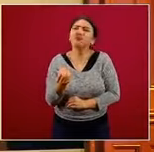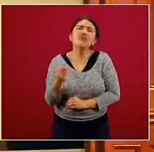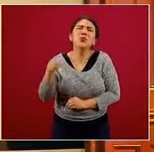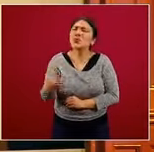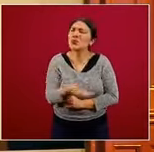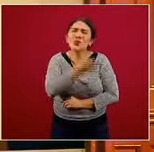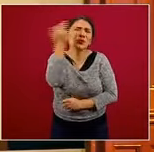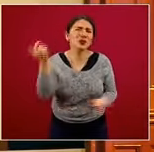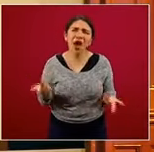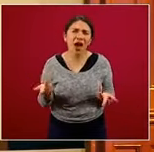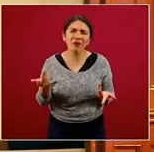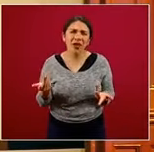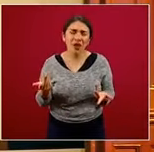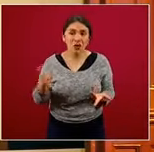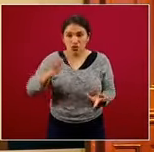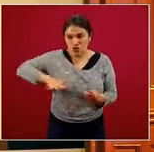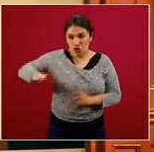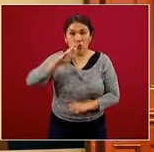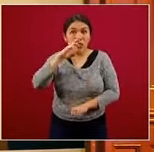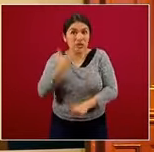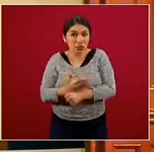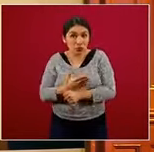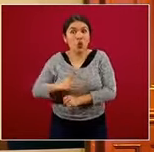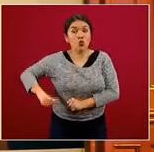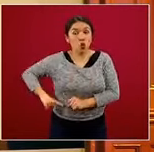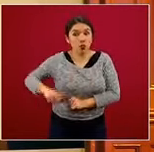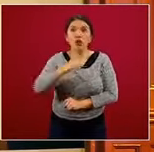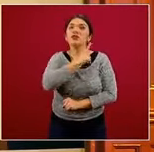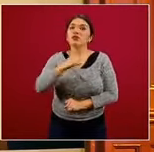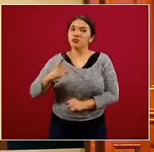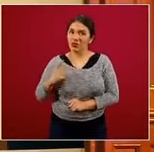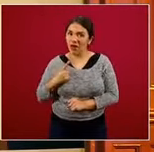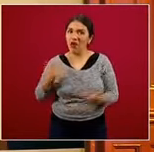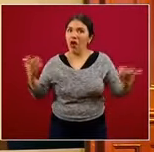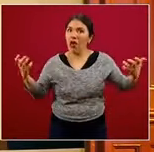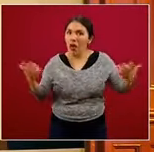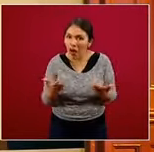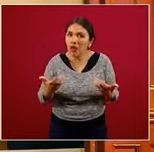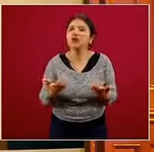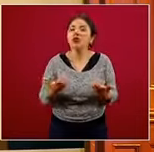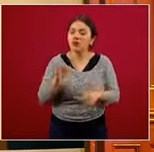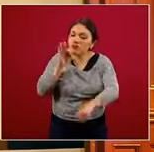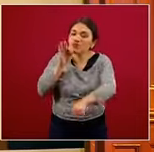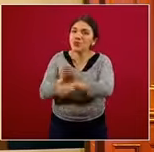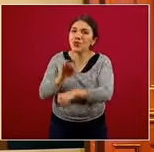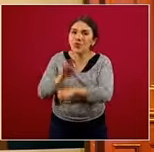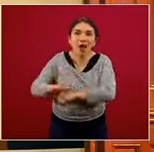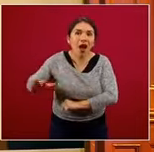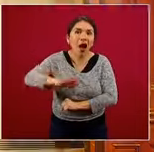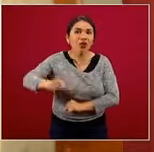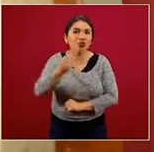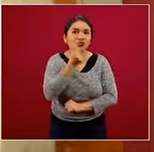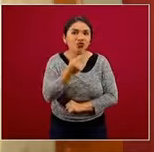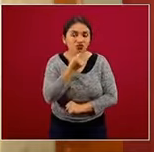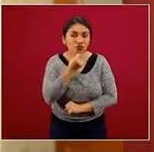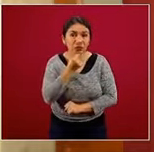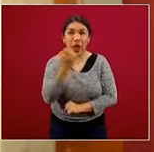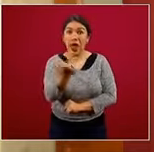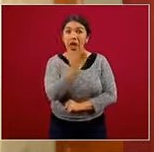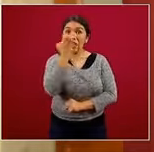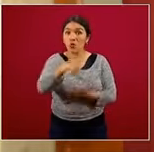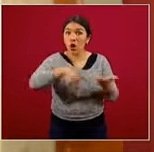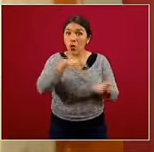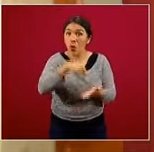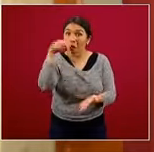convienen o no. Como sociedad, como Estado, tenemos la obligación de protegerlos. Y la escuela